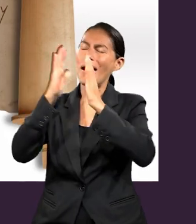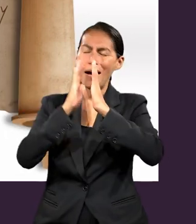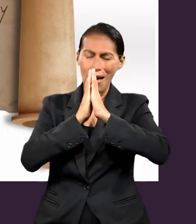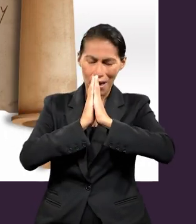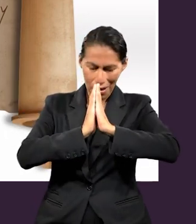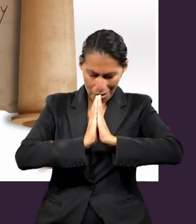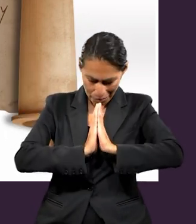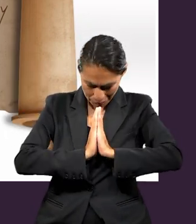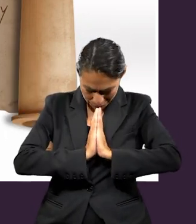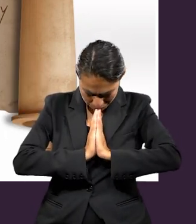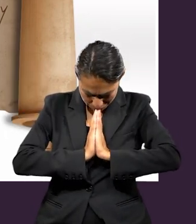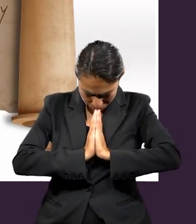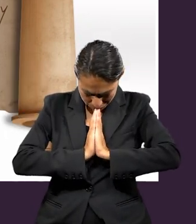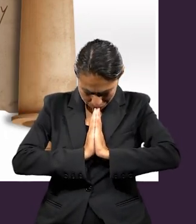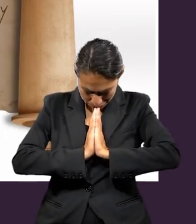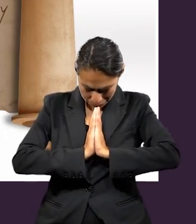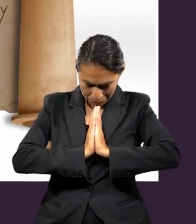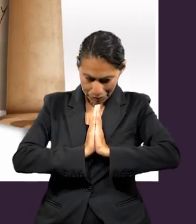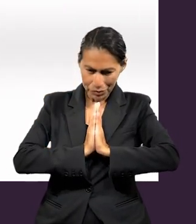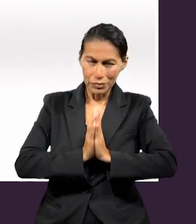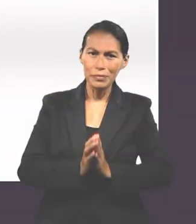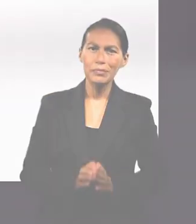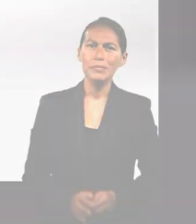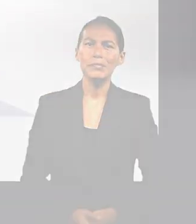siglos de los siglos. Amén.